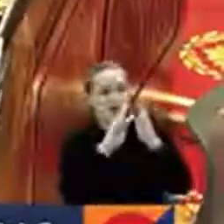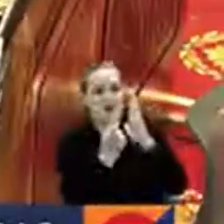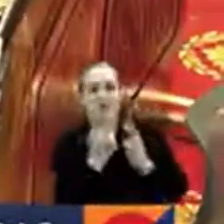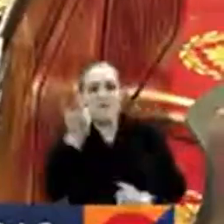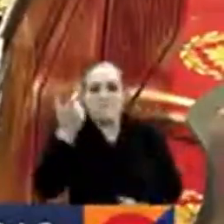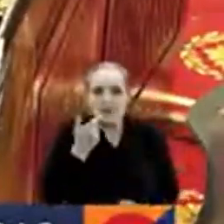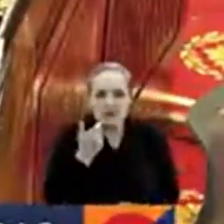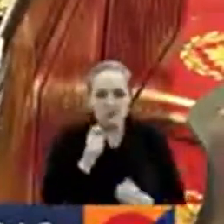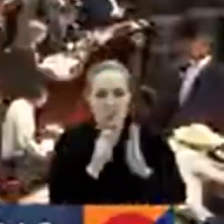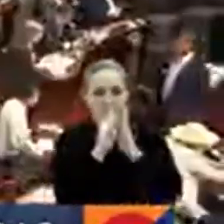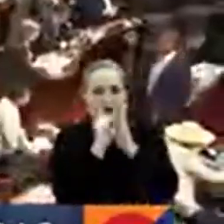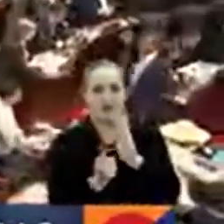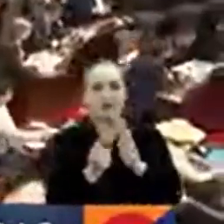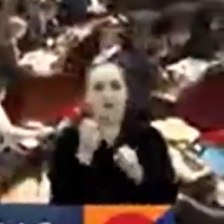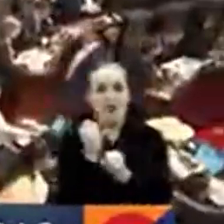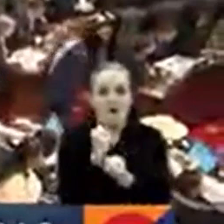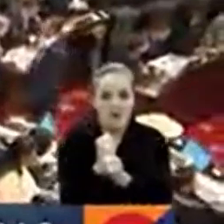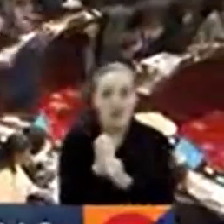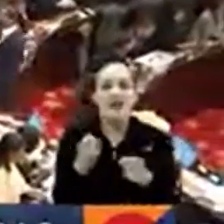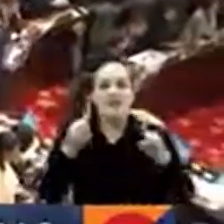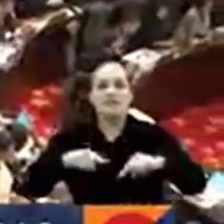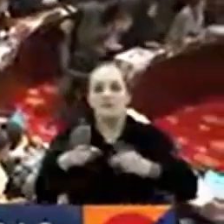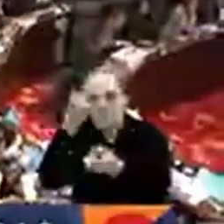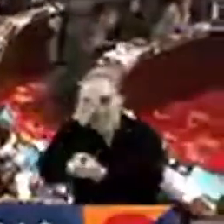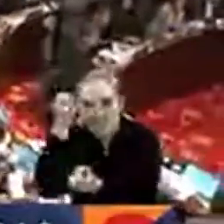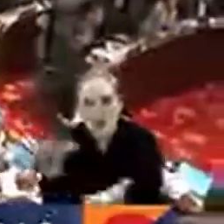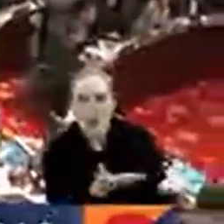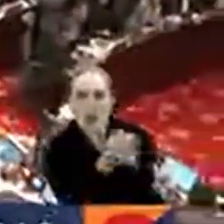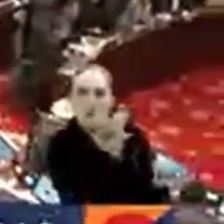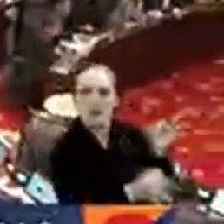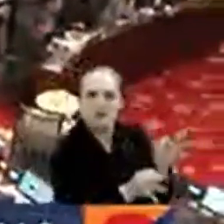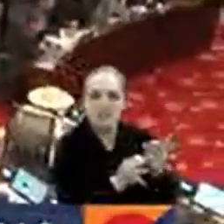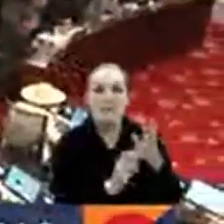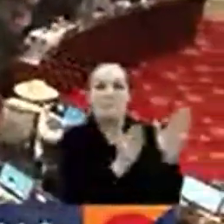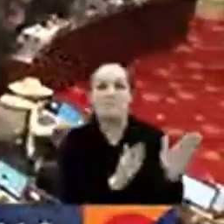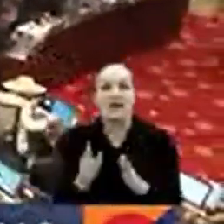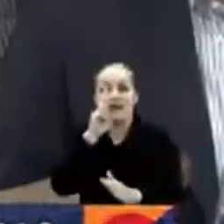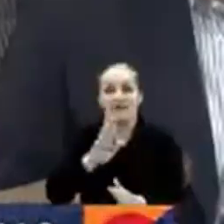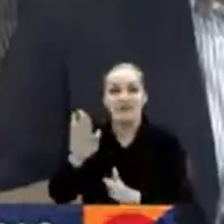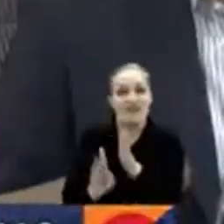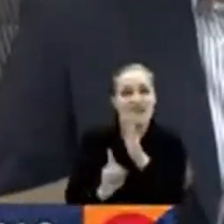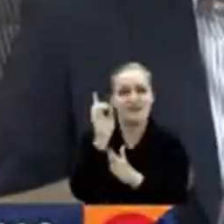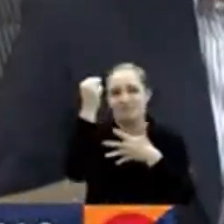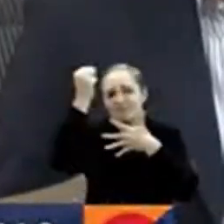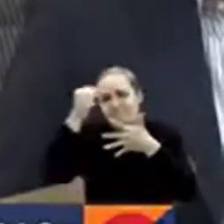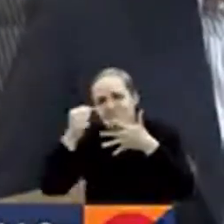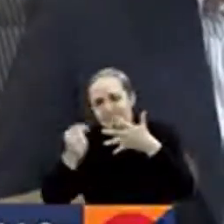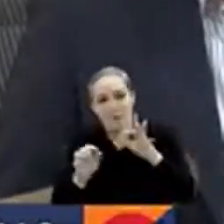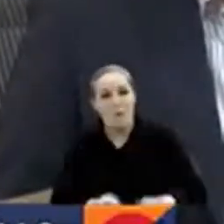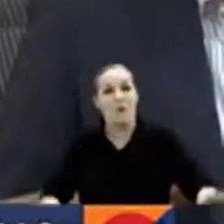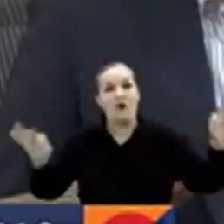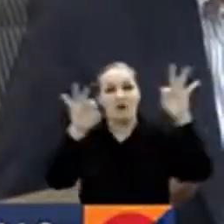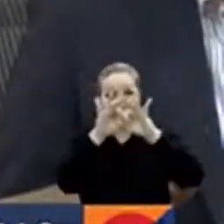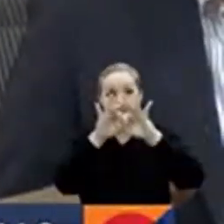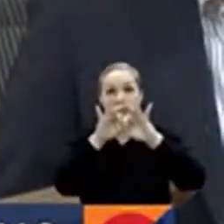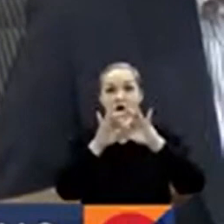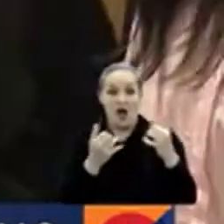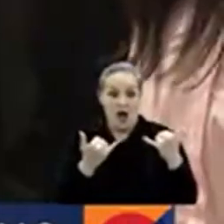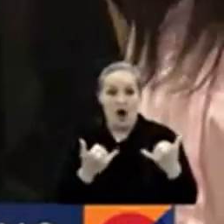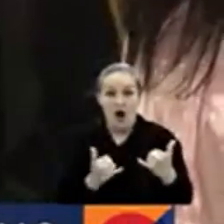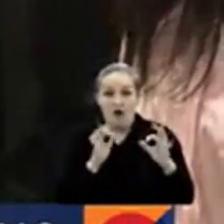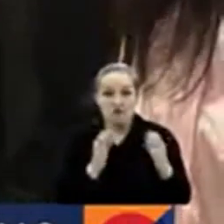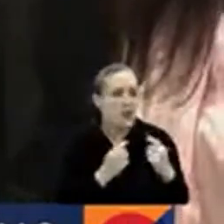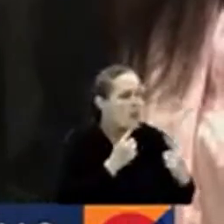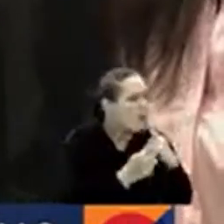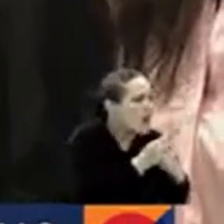la laboral, el sometimiento a la justicia y el plan de desarrollo son los más importantes. Muchos no cuentan hasta el momento